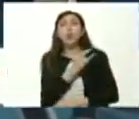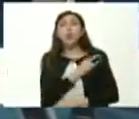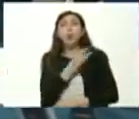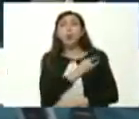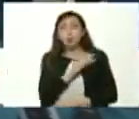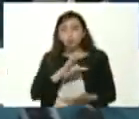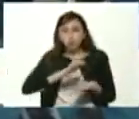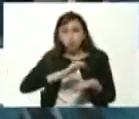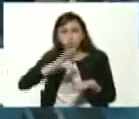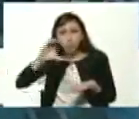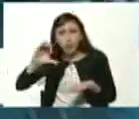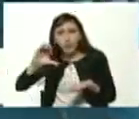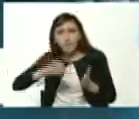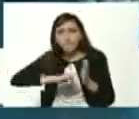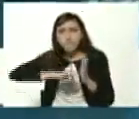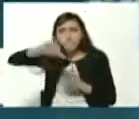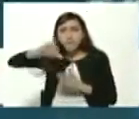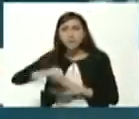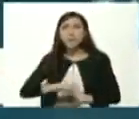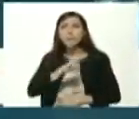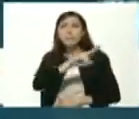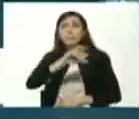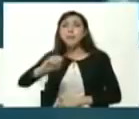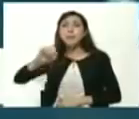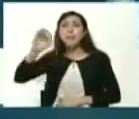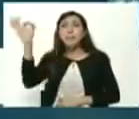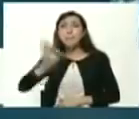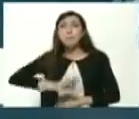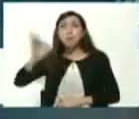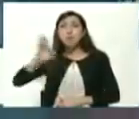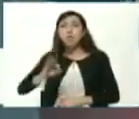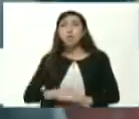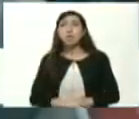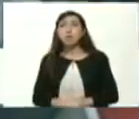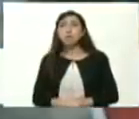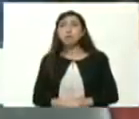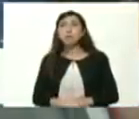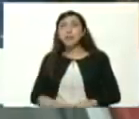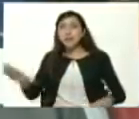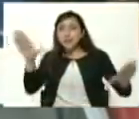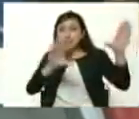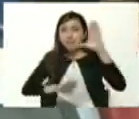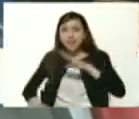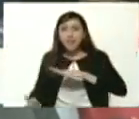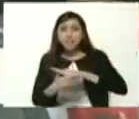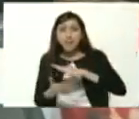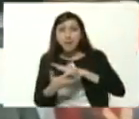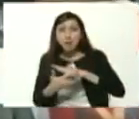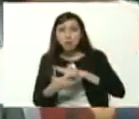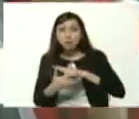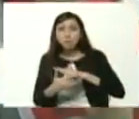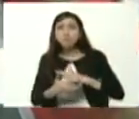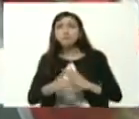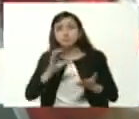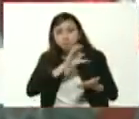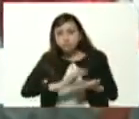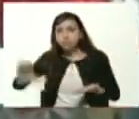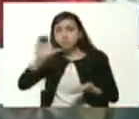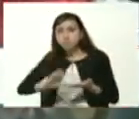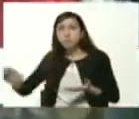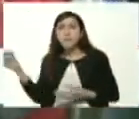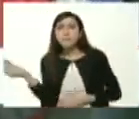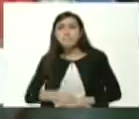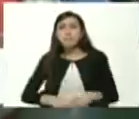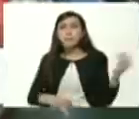presupuesto se incrementó en más del 20% y en ciencia y tecnología se triplicaron las inversiones.